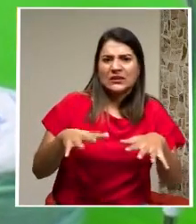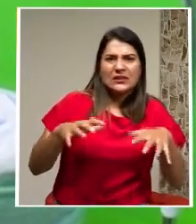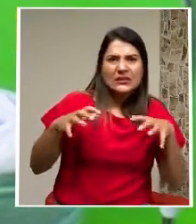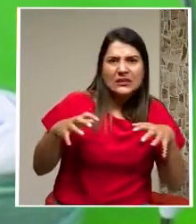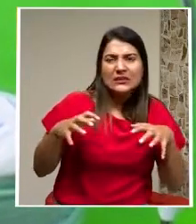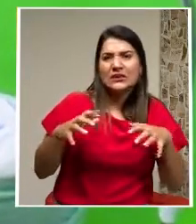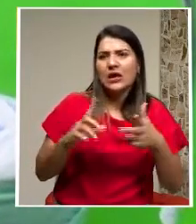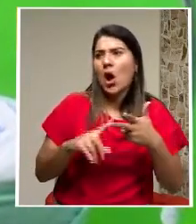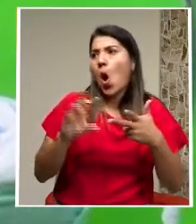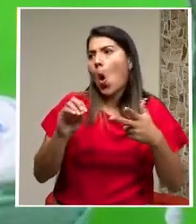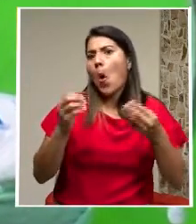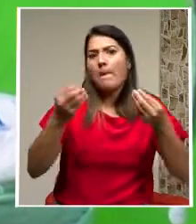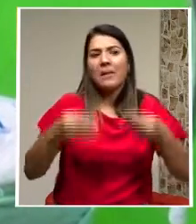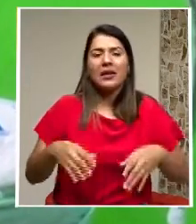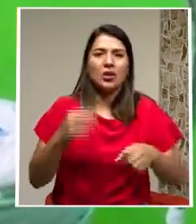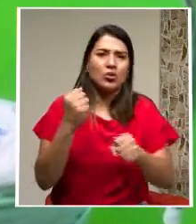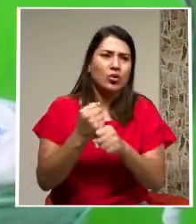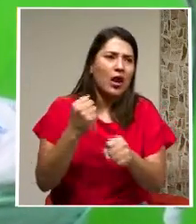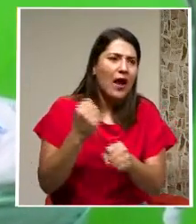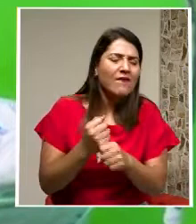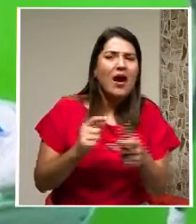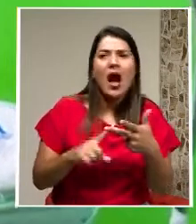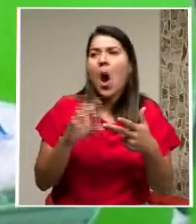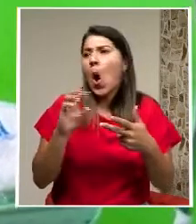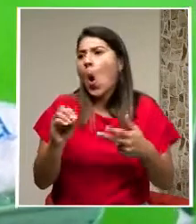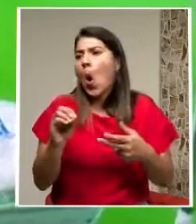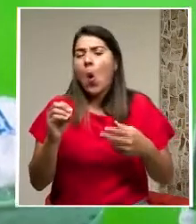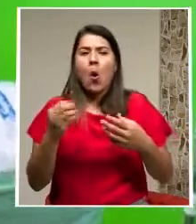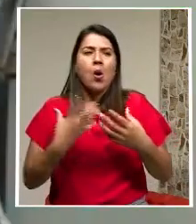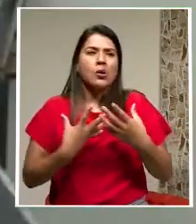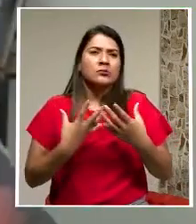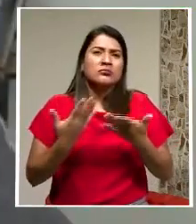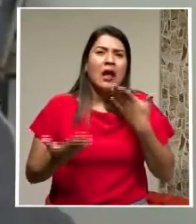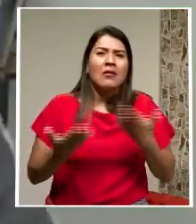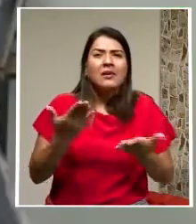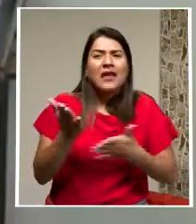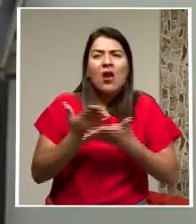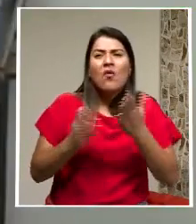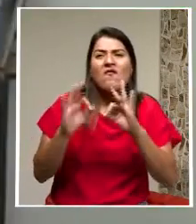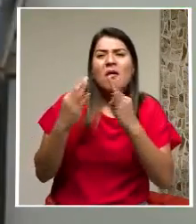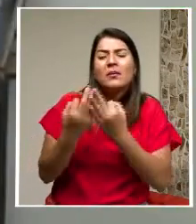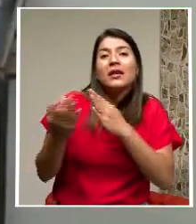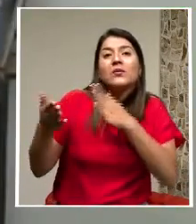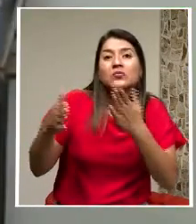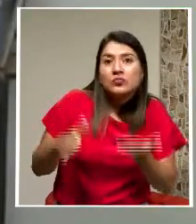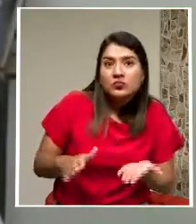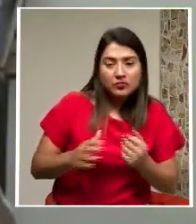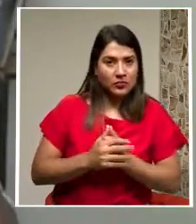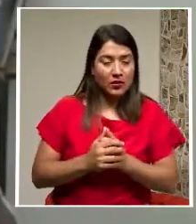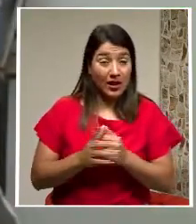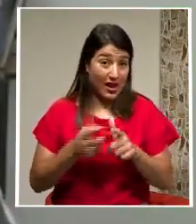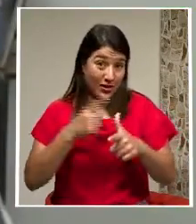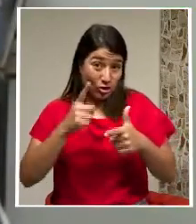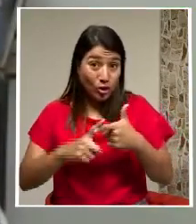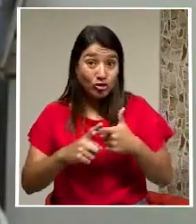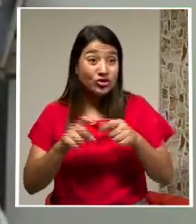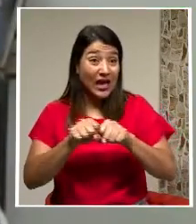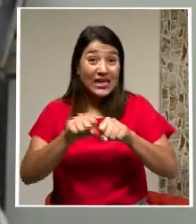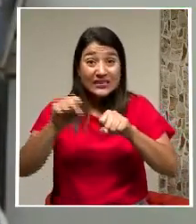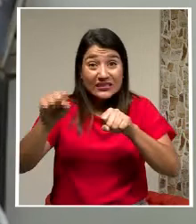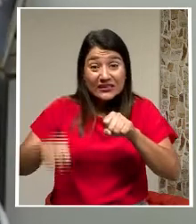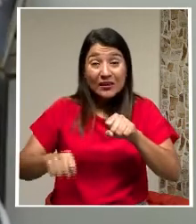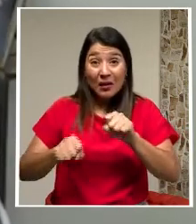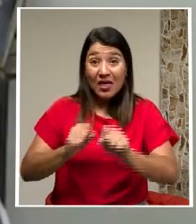perdió el trabajo Está sufriendo una situación de duelo durante cierto tiempo Y entonces el sistema inmunológico se